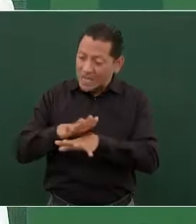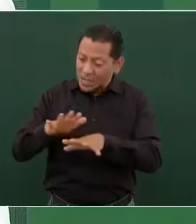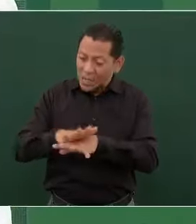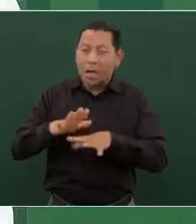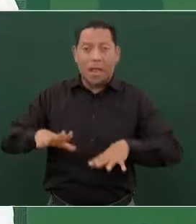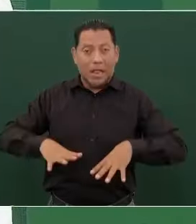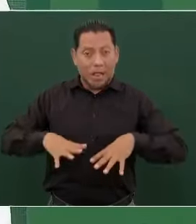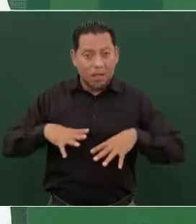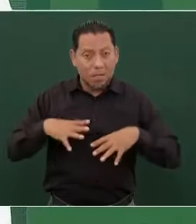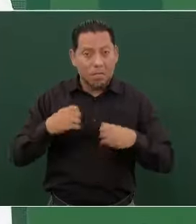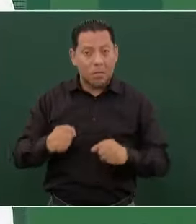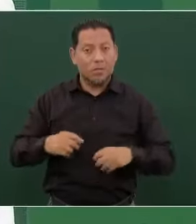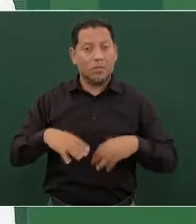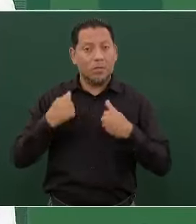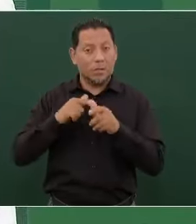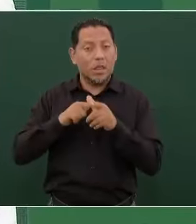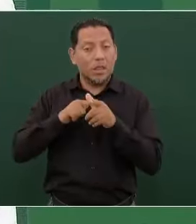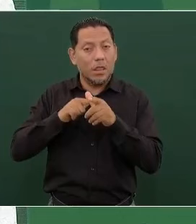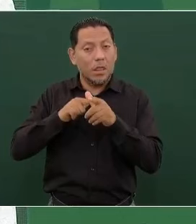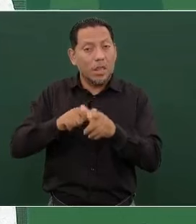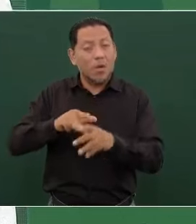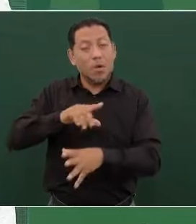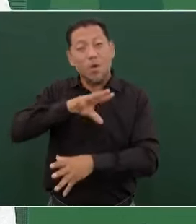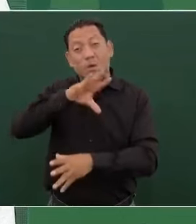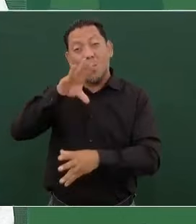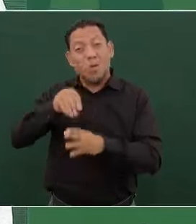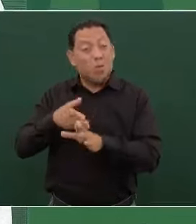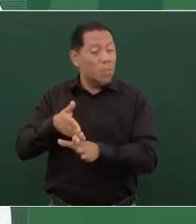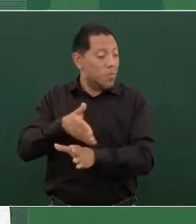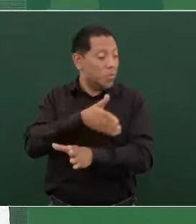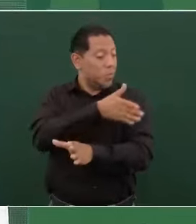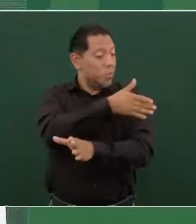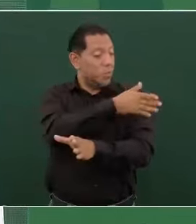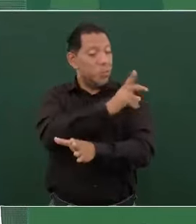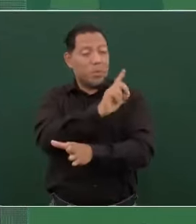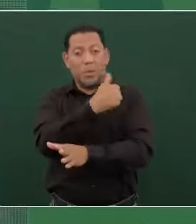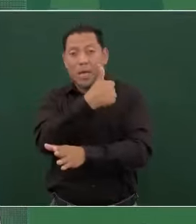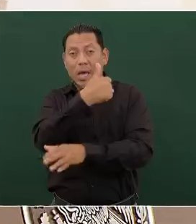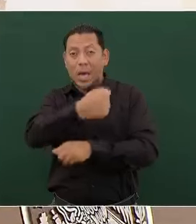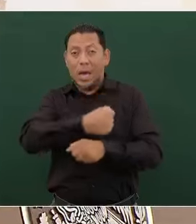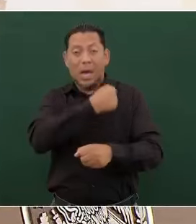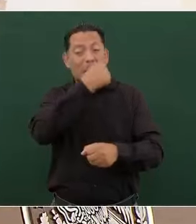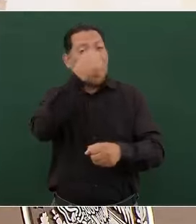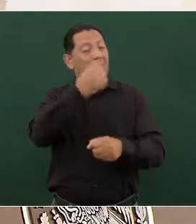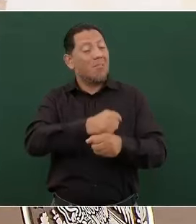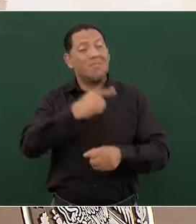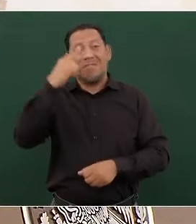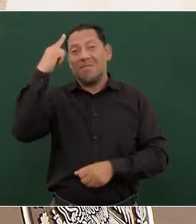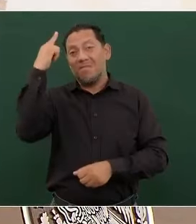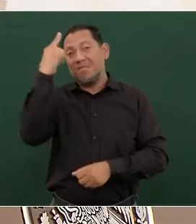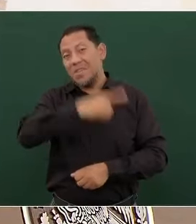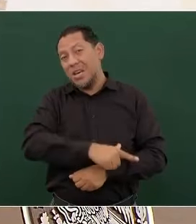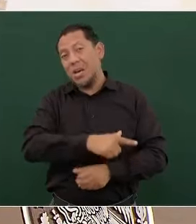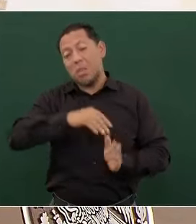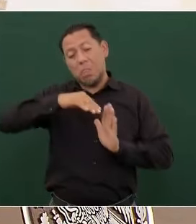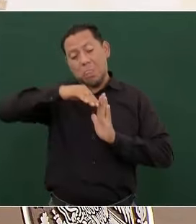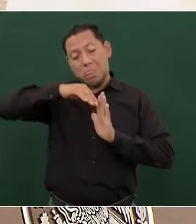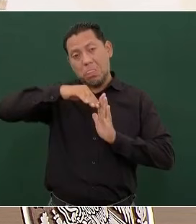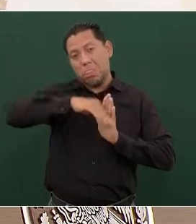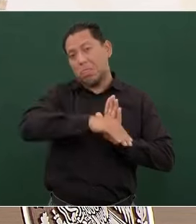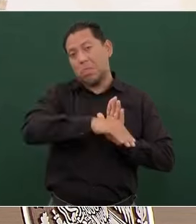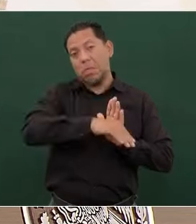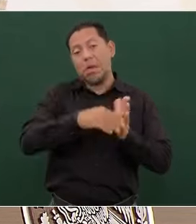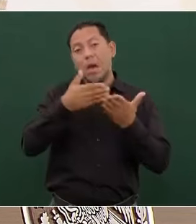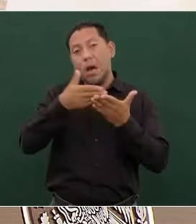todo ese periodo nefasto para